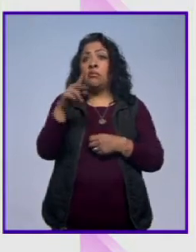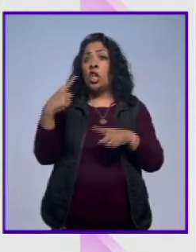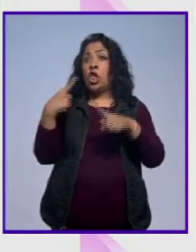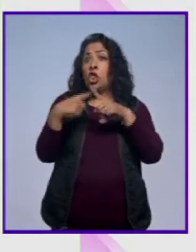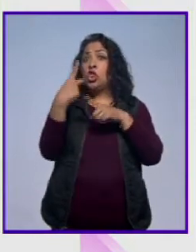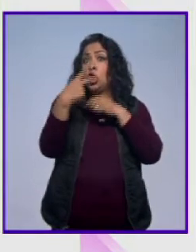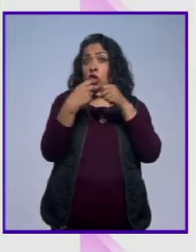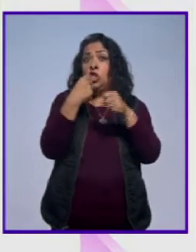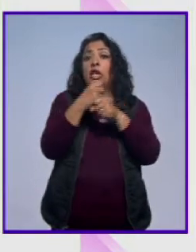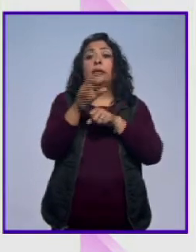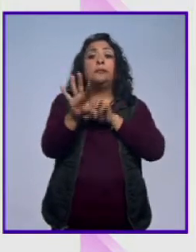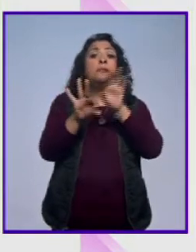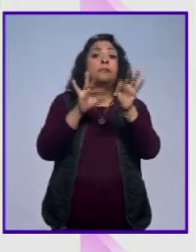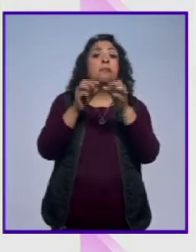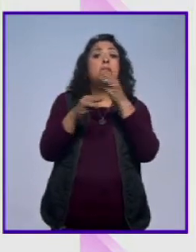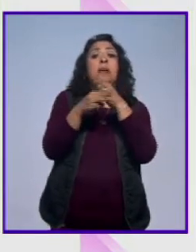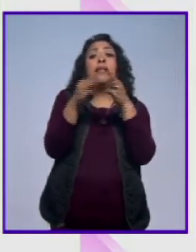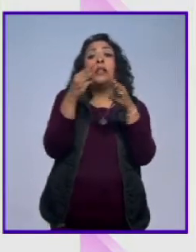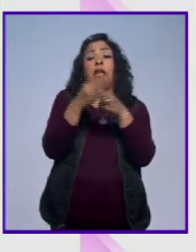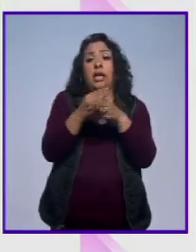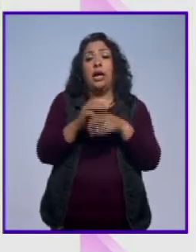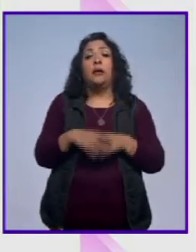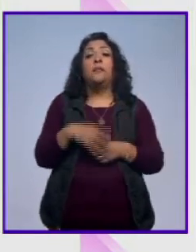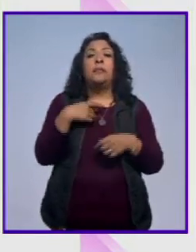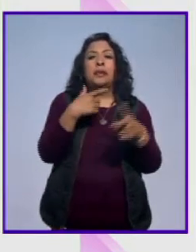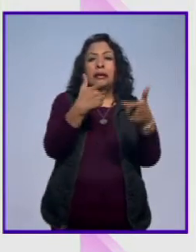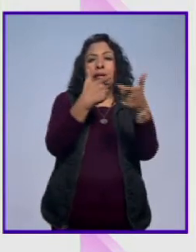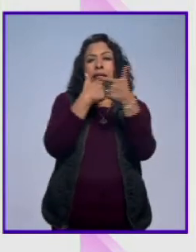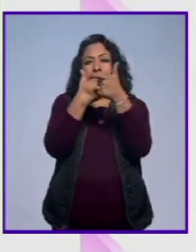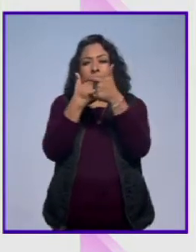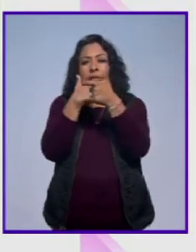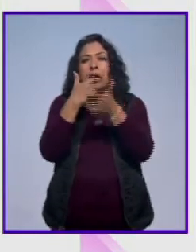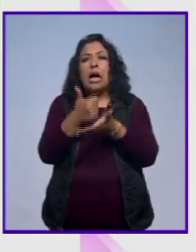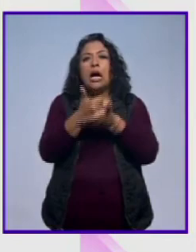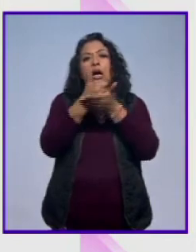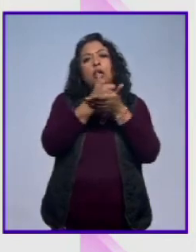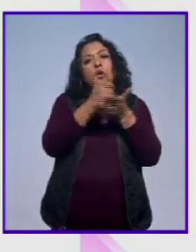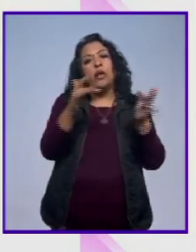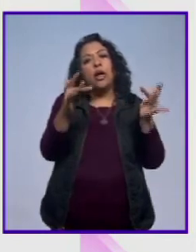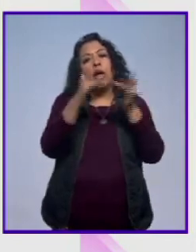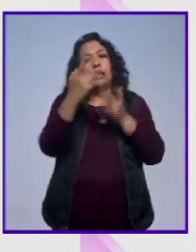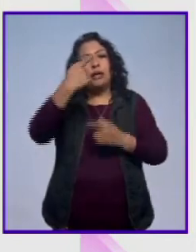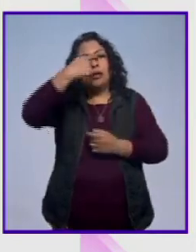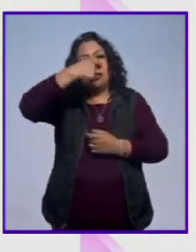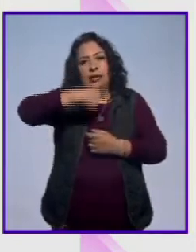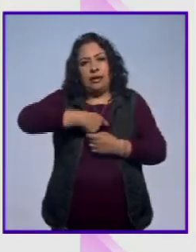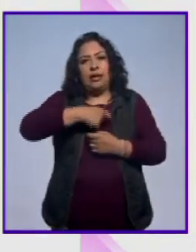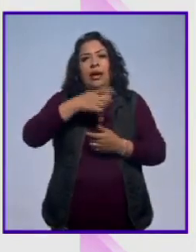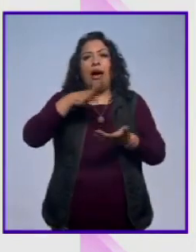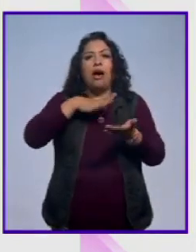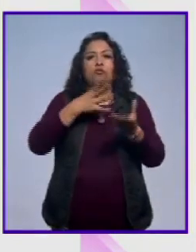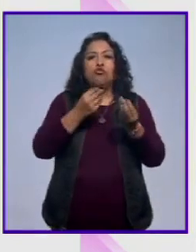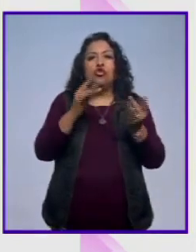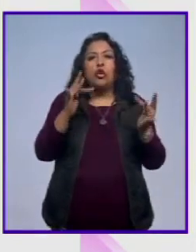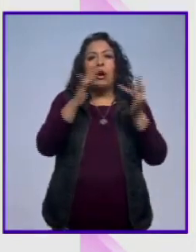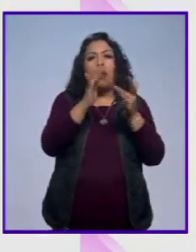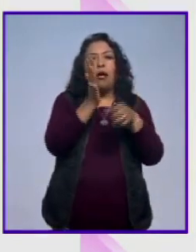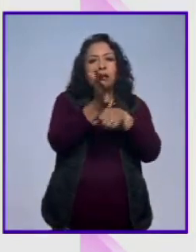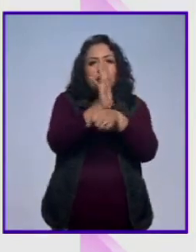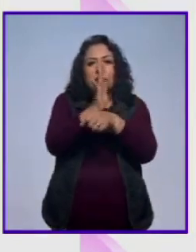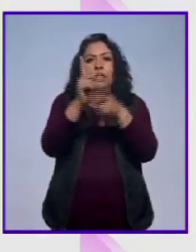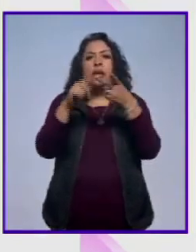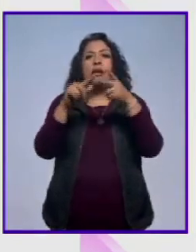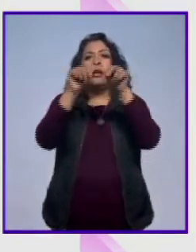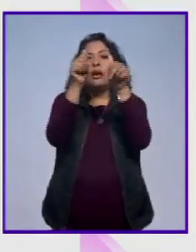dos años en escoger el material la risa como vehículo y puente de identidad a través de la cinematografía artes